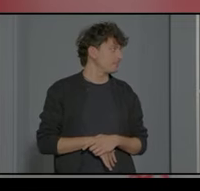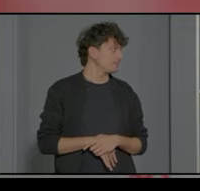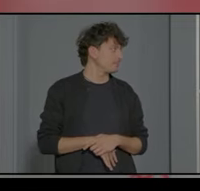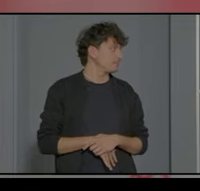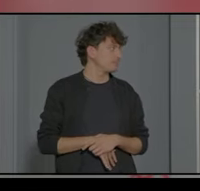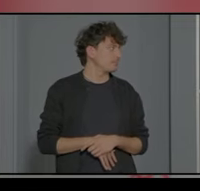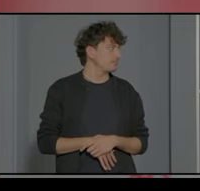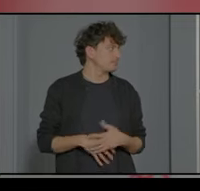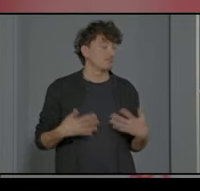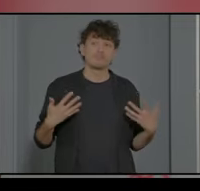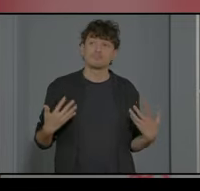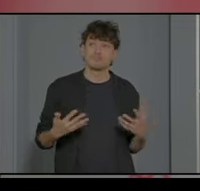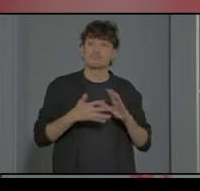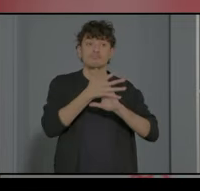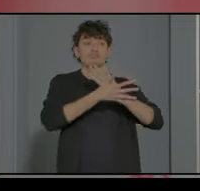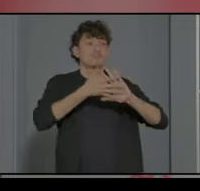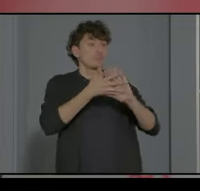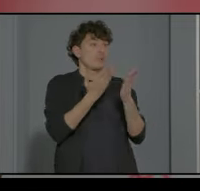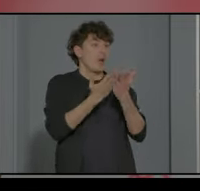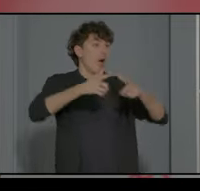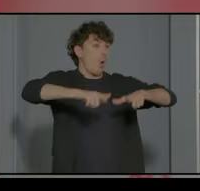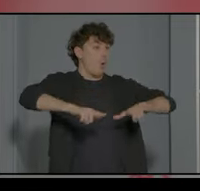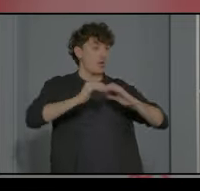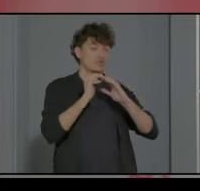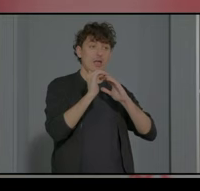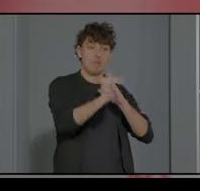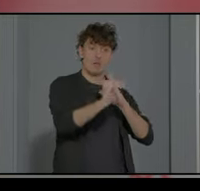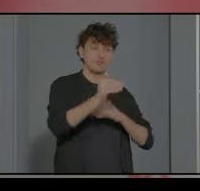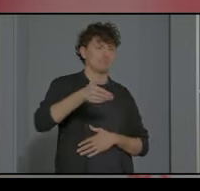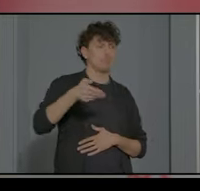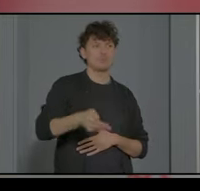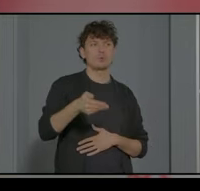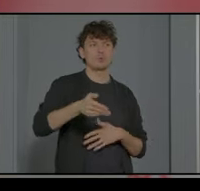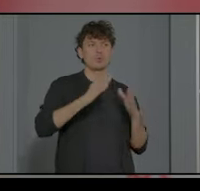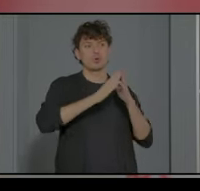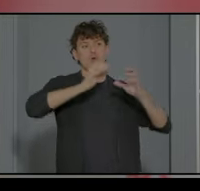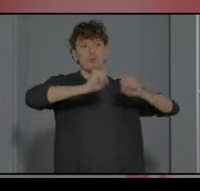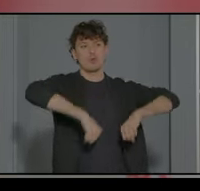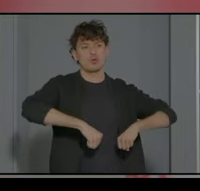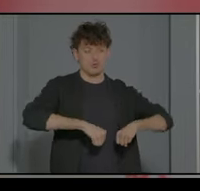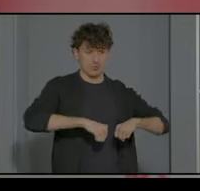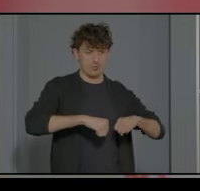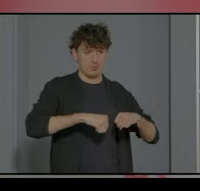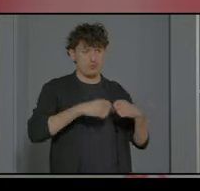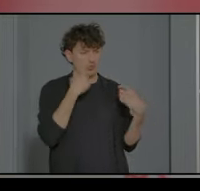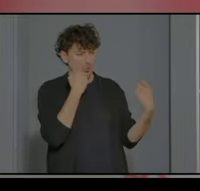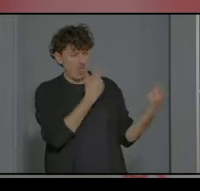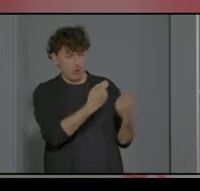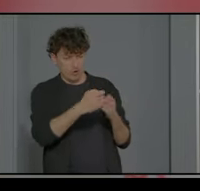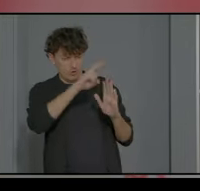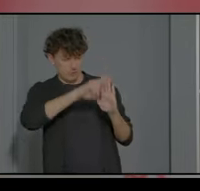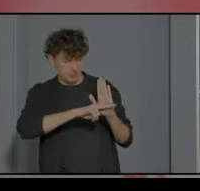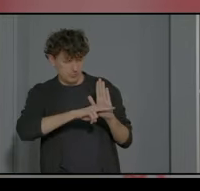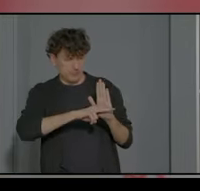para hablar del aula estable tenemos que tener en cuenta la importancia del convenio regulador intercentros a través del cual